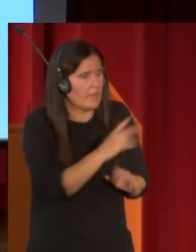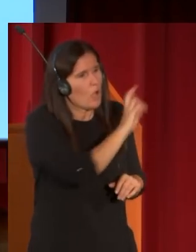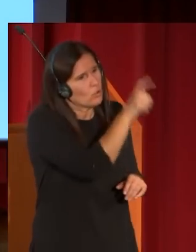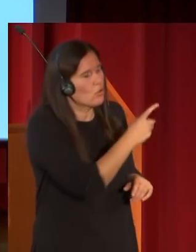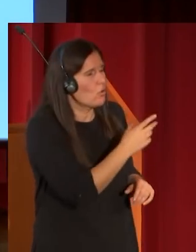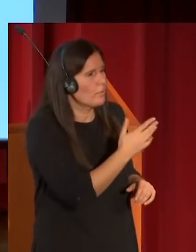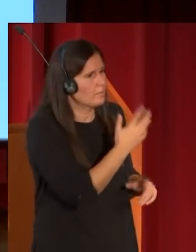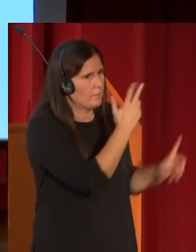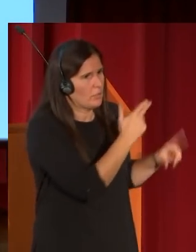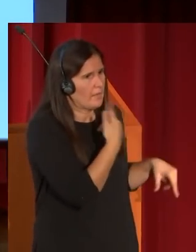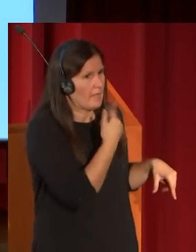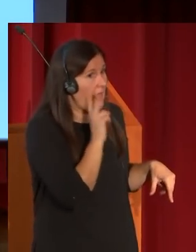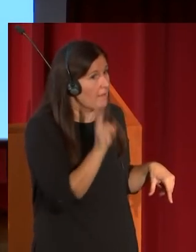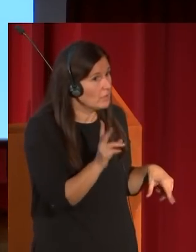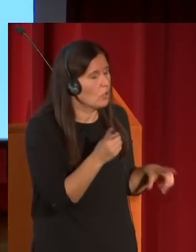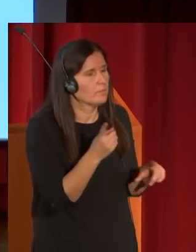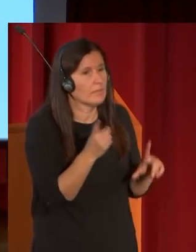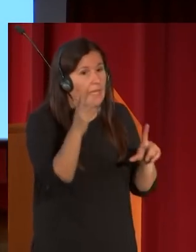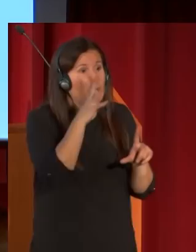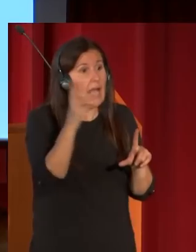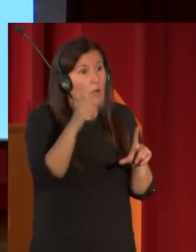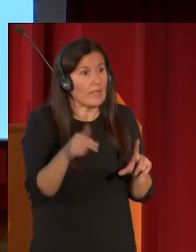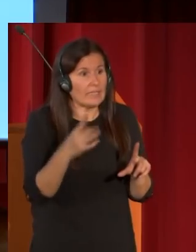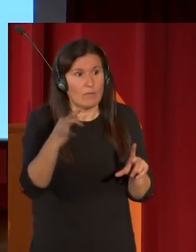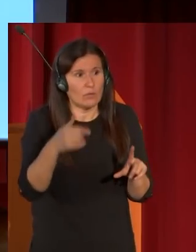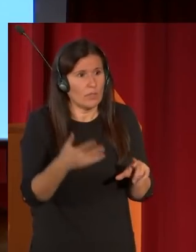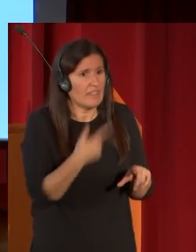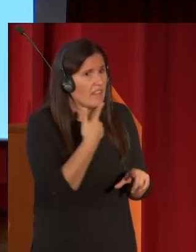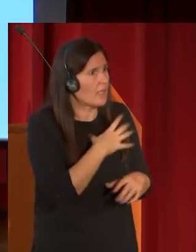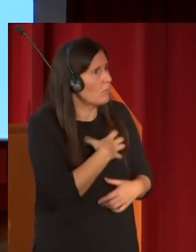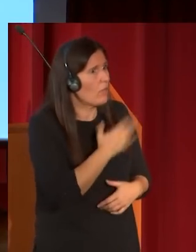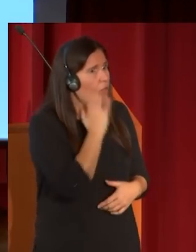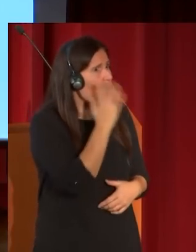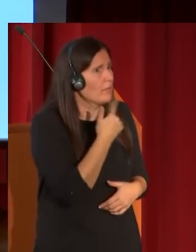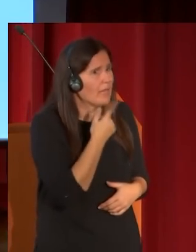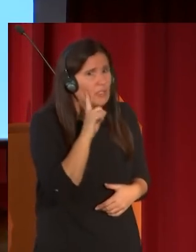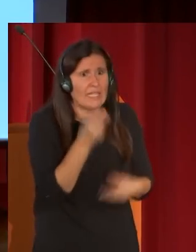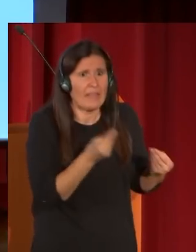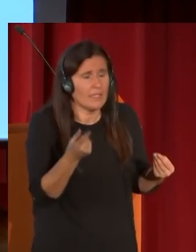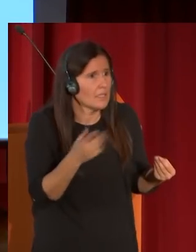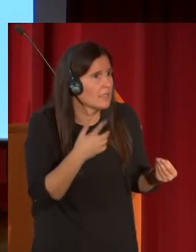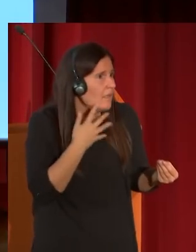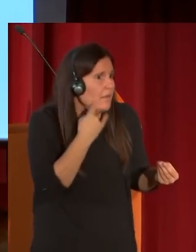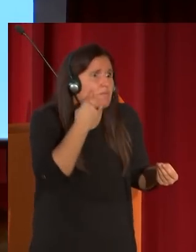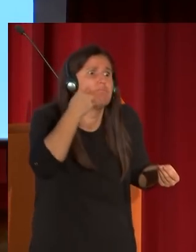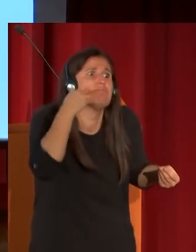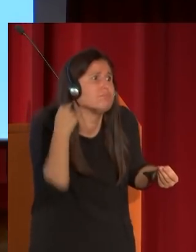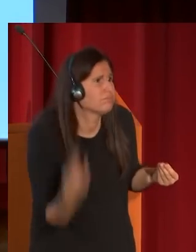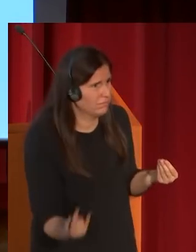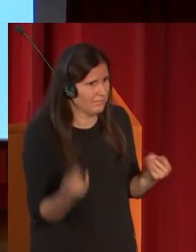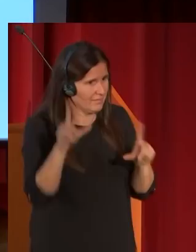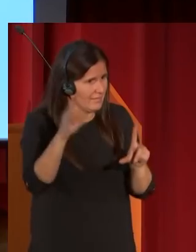había visto las acuarelas de Fortuny desde entonces no podía dormir porque ya no sabía qué hacer no podía